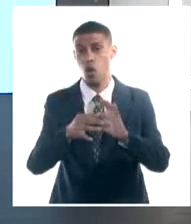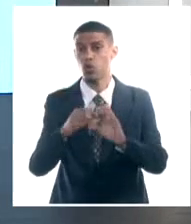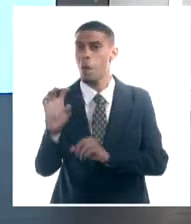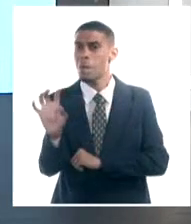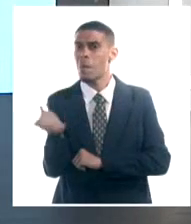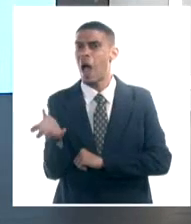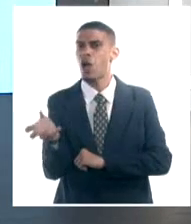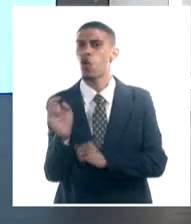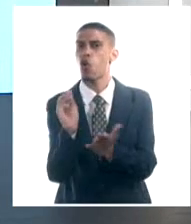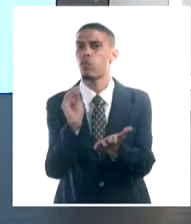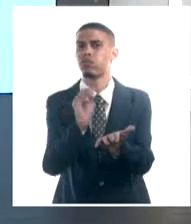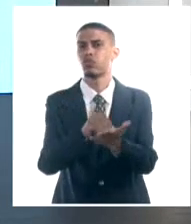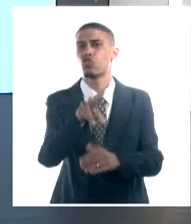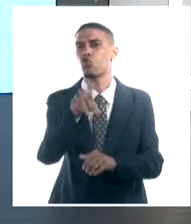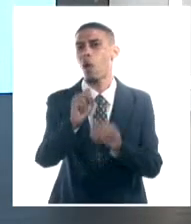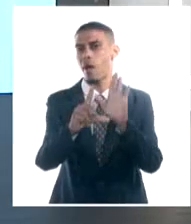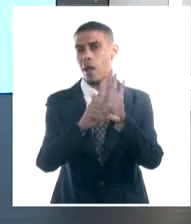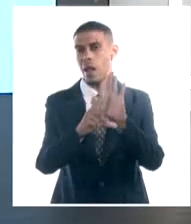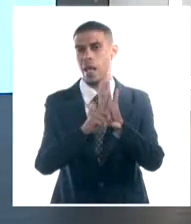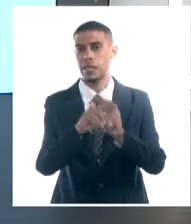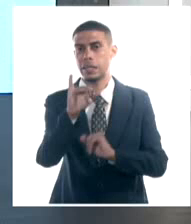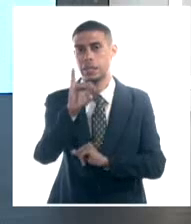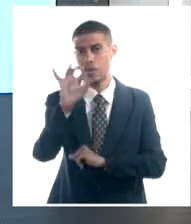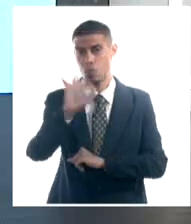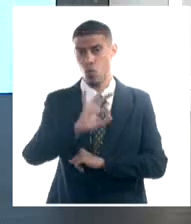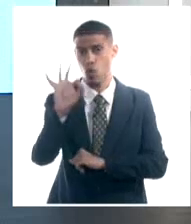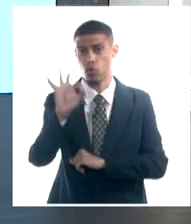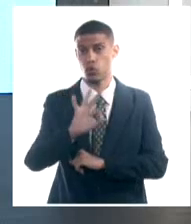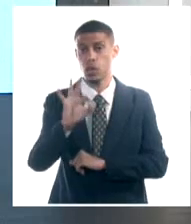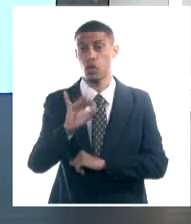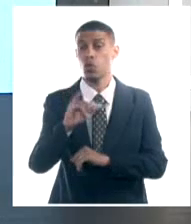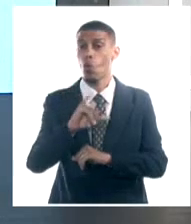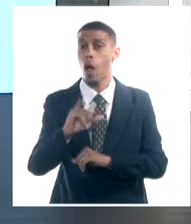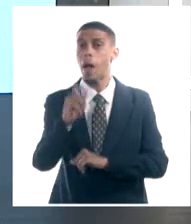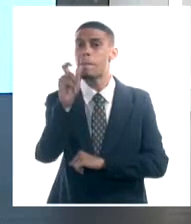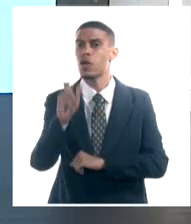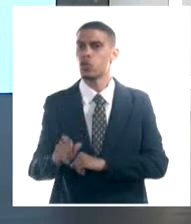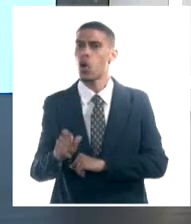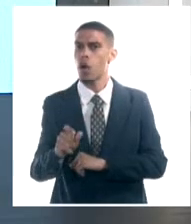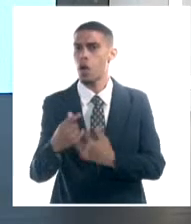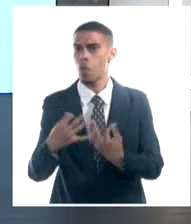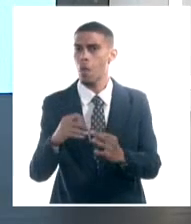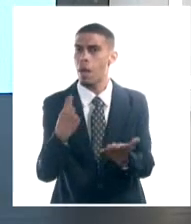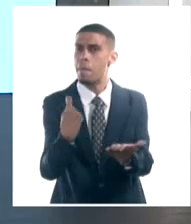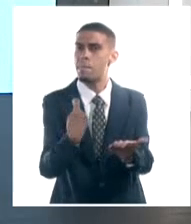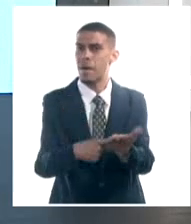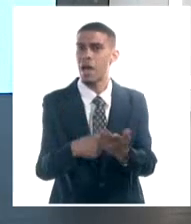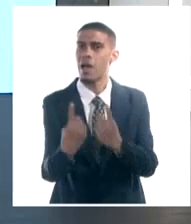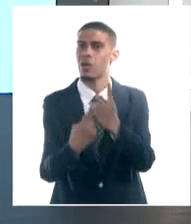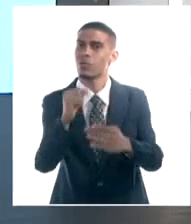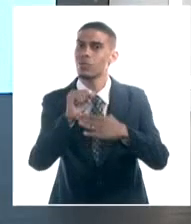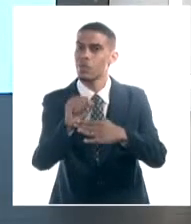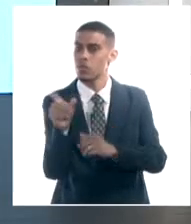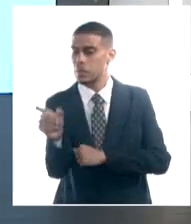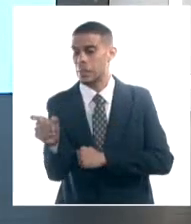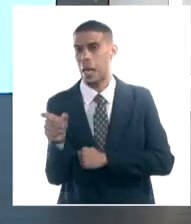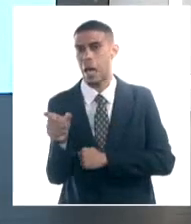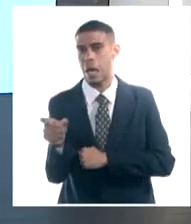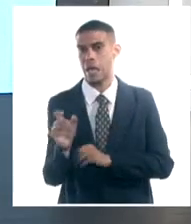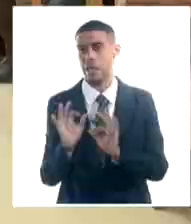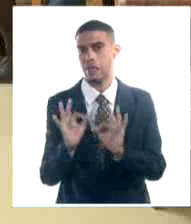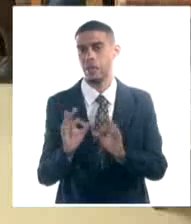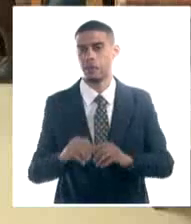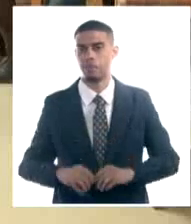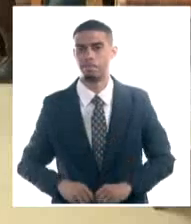aplican una bonificación del 6% a los clientes que paguen bienes y servicios mediante tarjetas o pasarelas de pago.